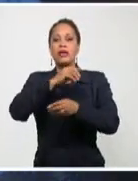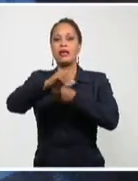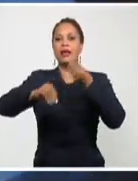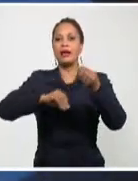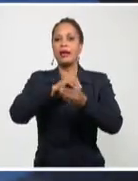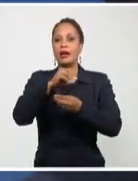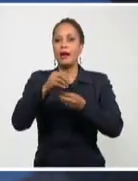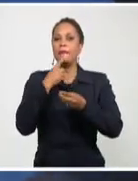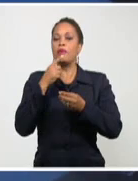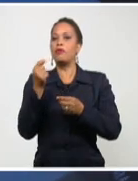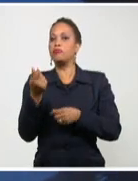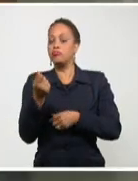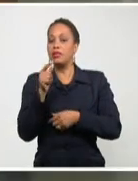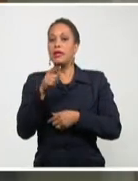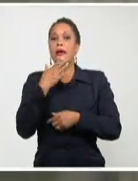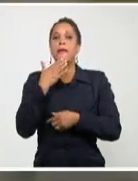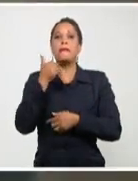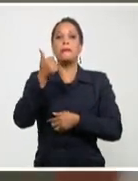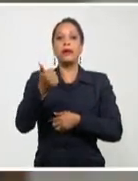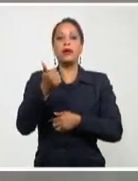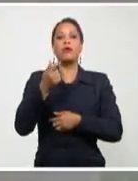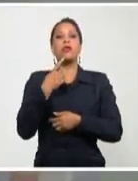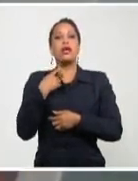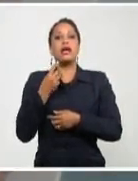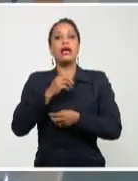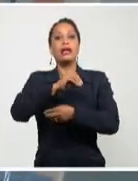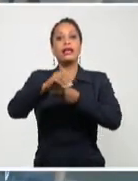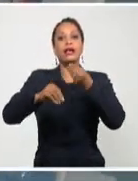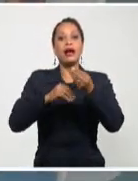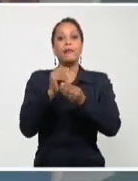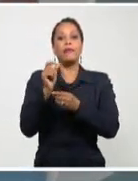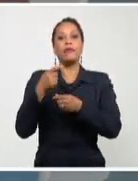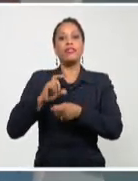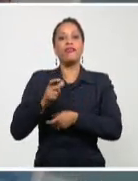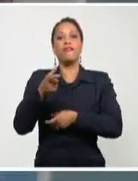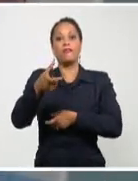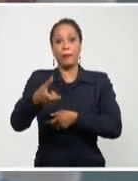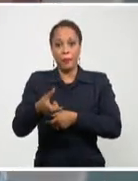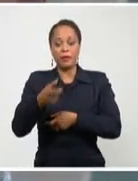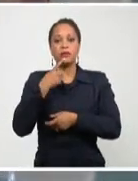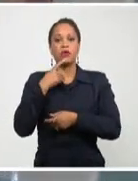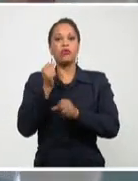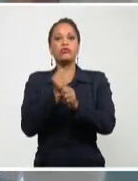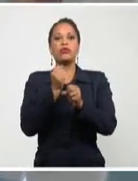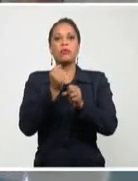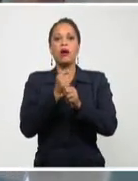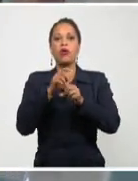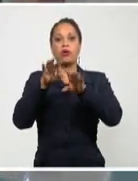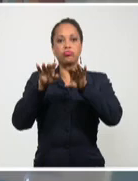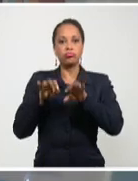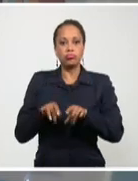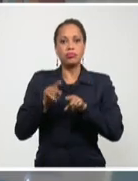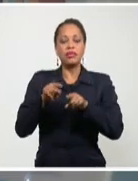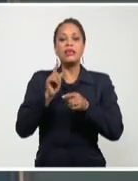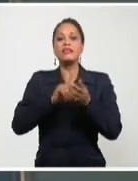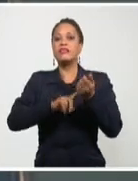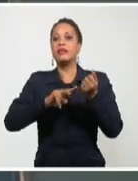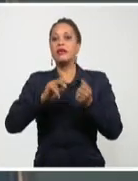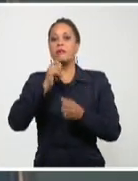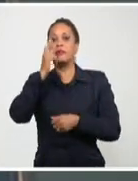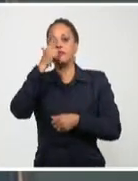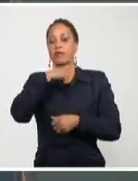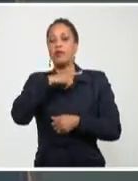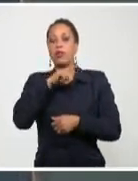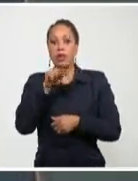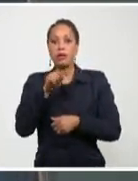económico, en el que es mayor el trasiego de billetes, los trabajadores del grupo empresarial de comercio en Ciego de Ávila y los de la empresa de tecnologías